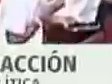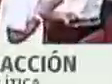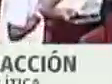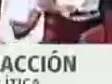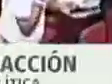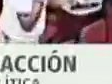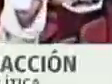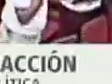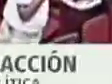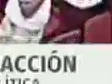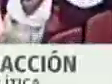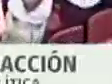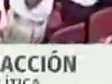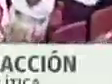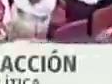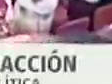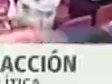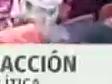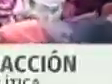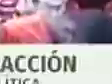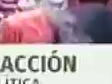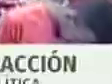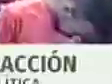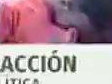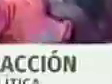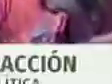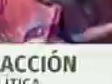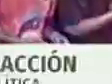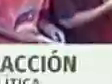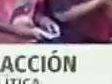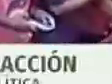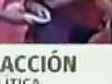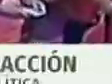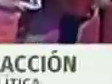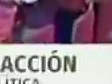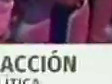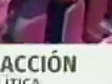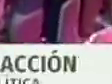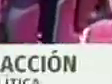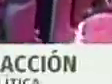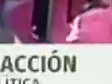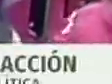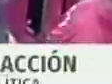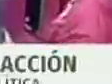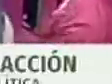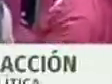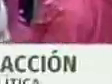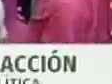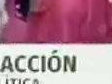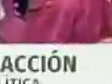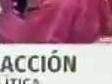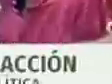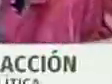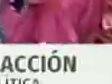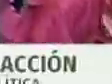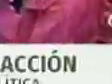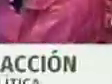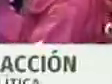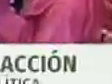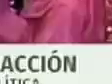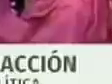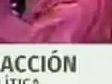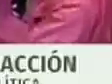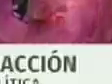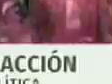por las fuerzas de la ultraderecha al servicio del gobierno de los Estados